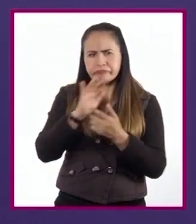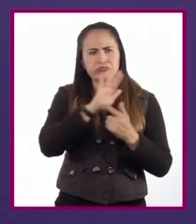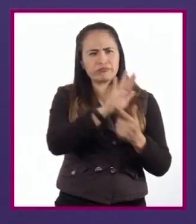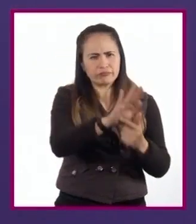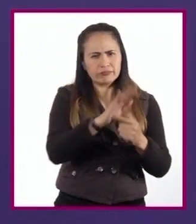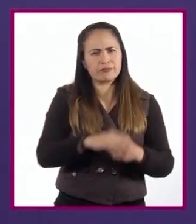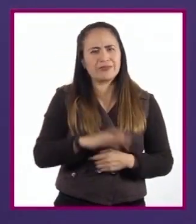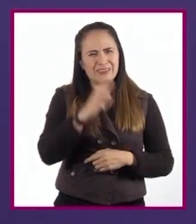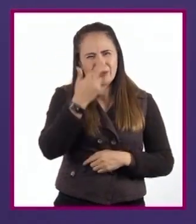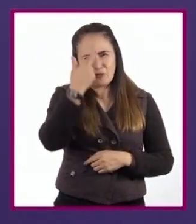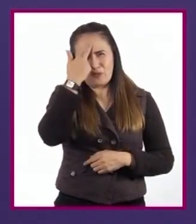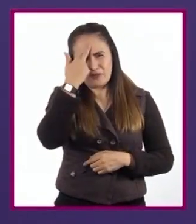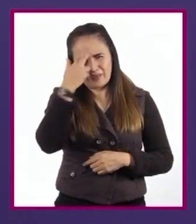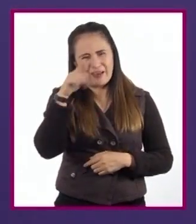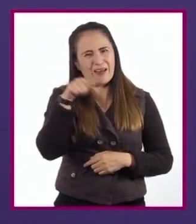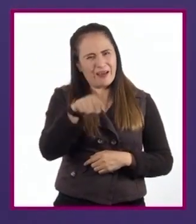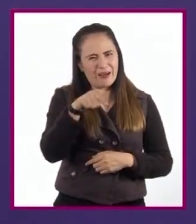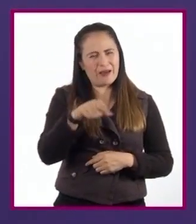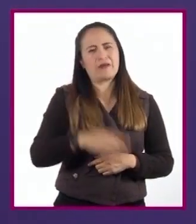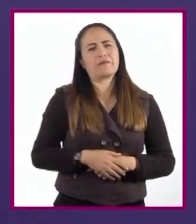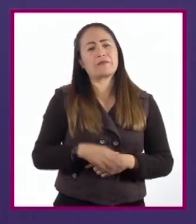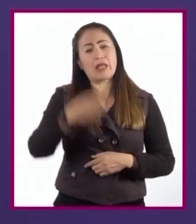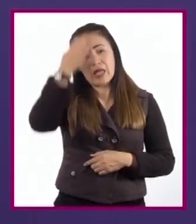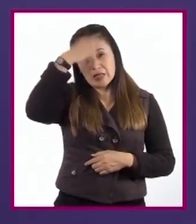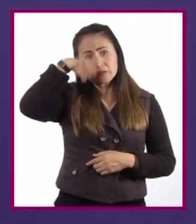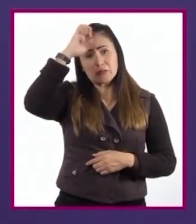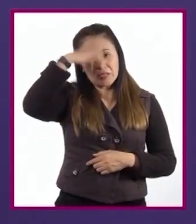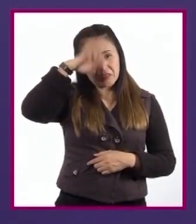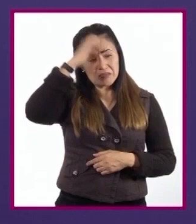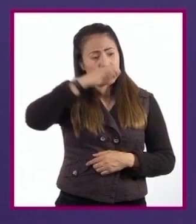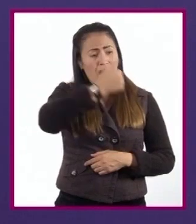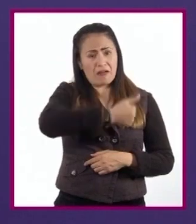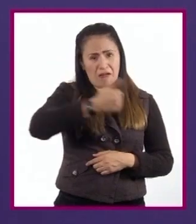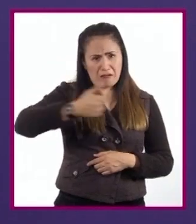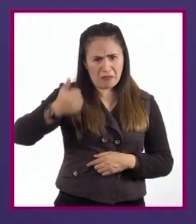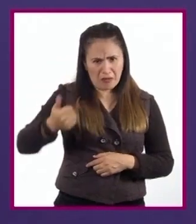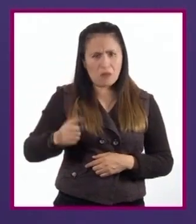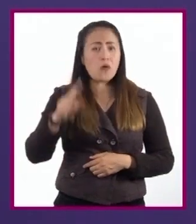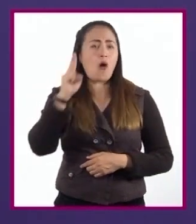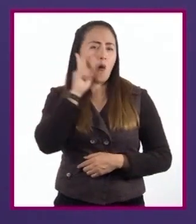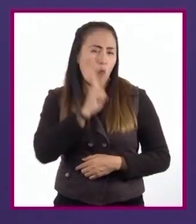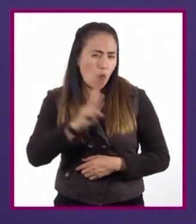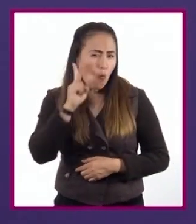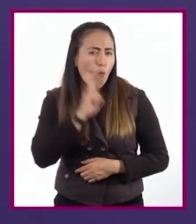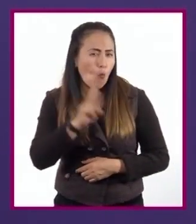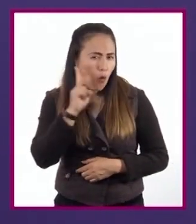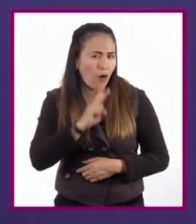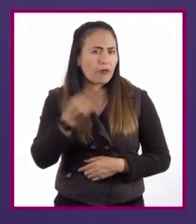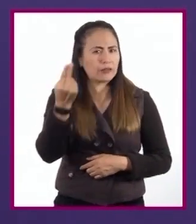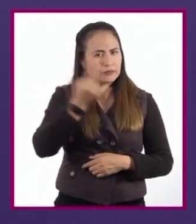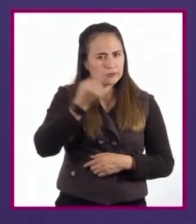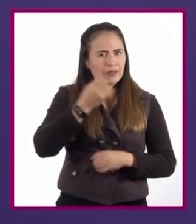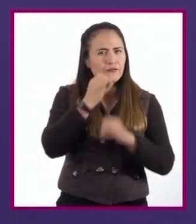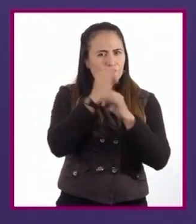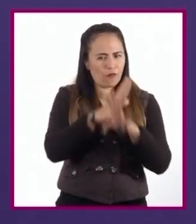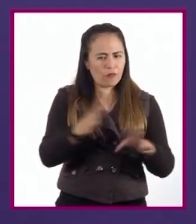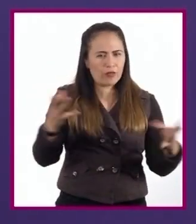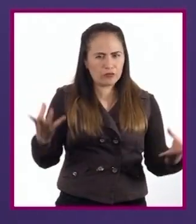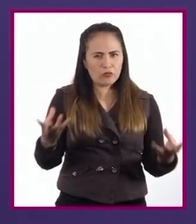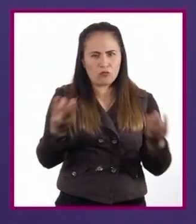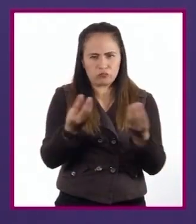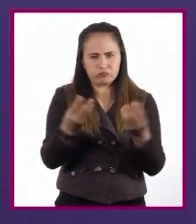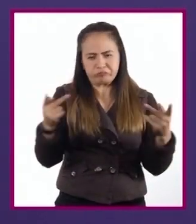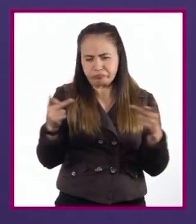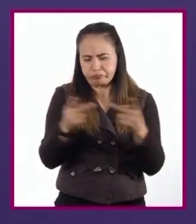argumento, incluso si está basado en la experiencia personal, debe ser comprobable con hechos o datos tangibles. De lo